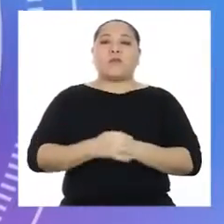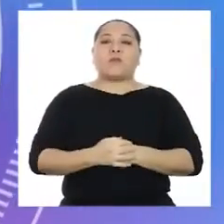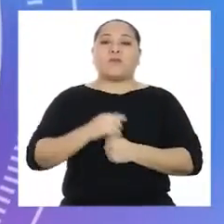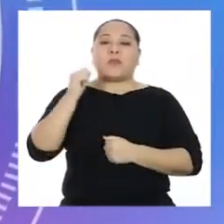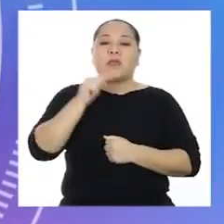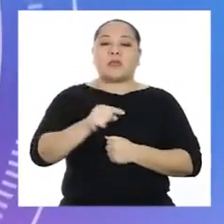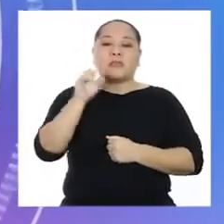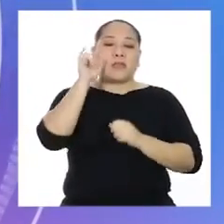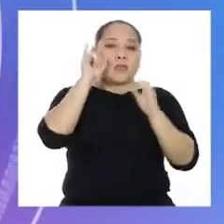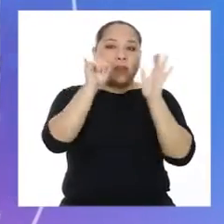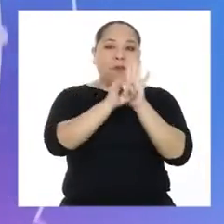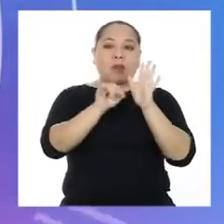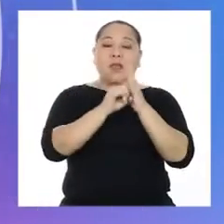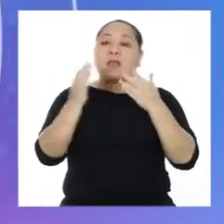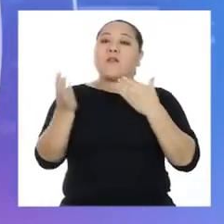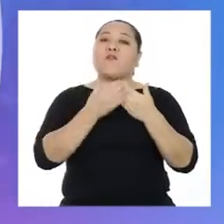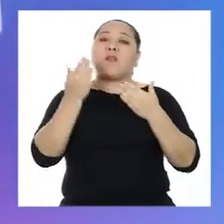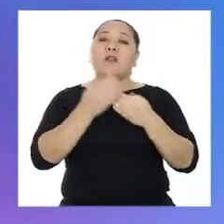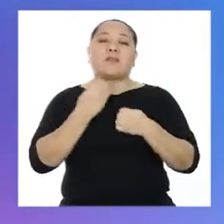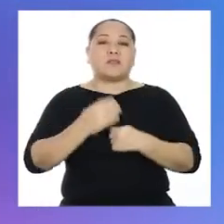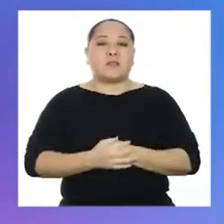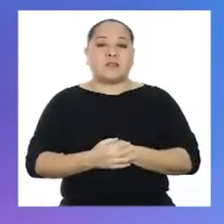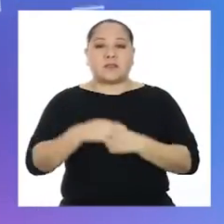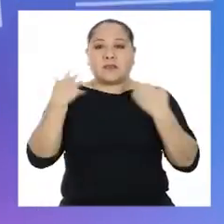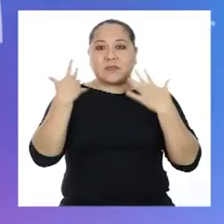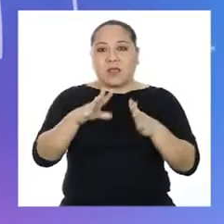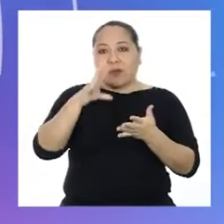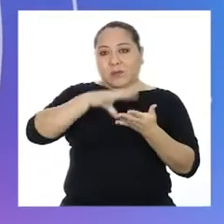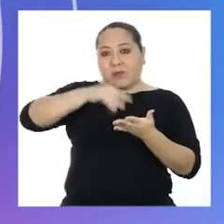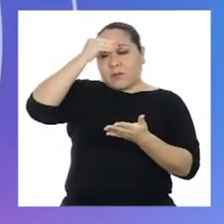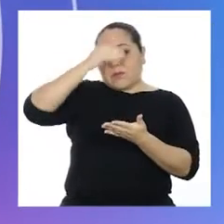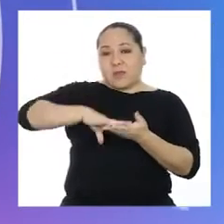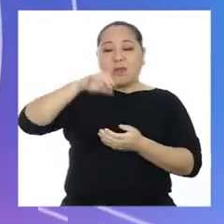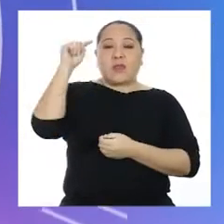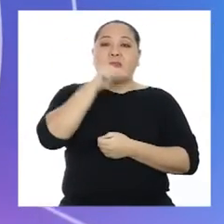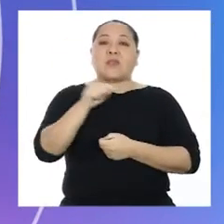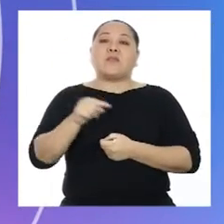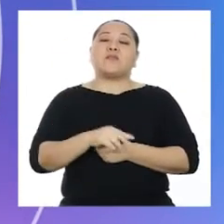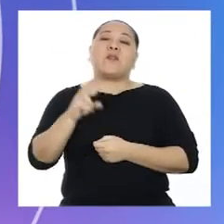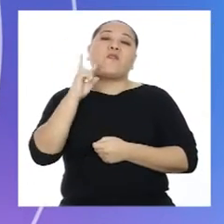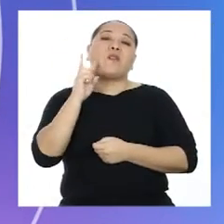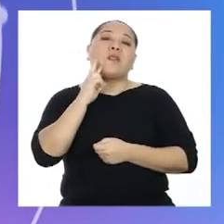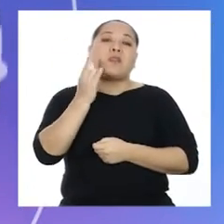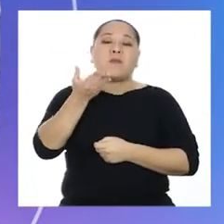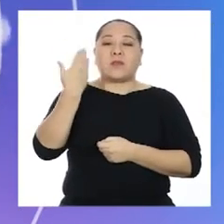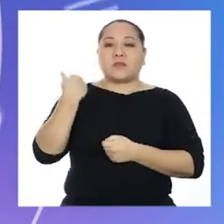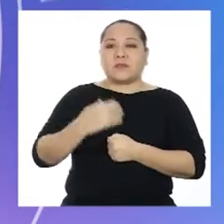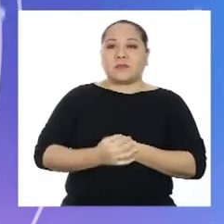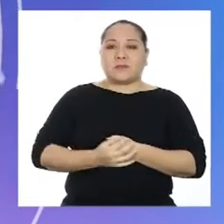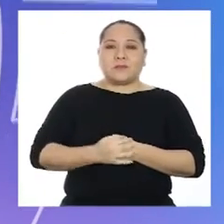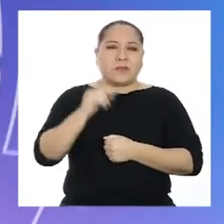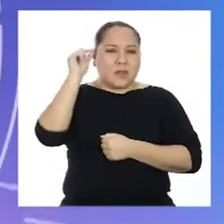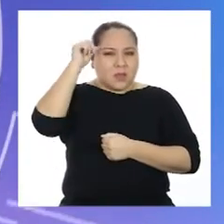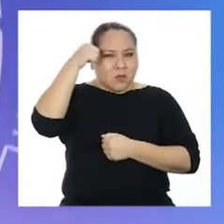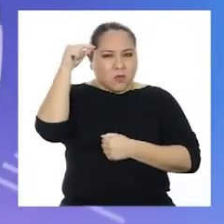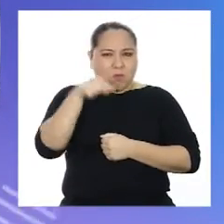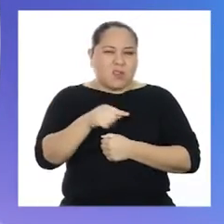Esta imagen es fácil. Ya hemos aprendido sobre esto el viernes pasado.